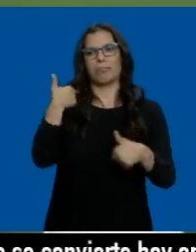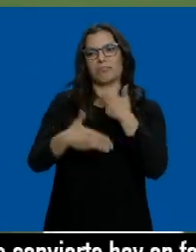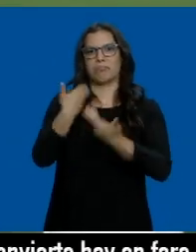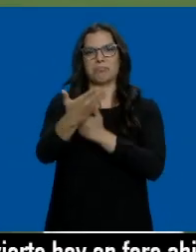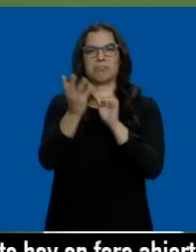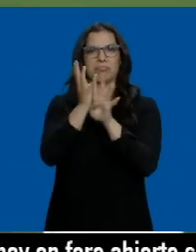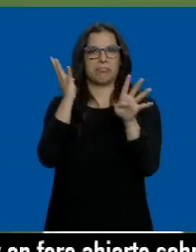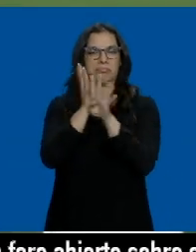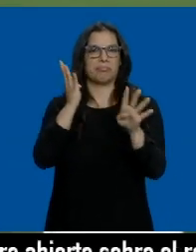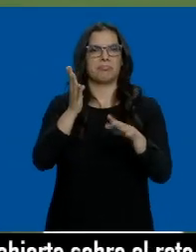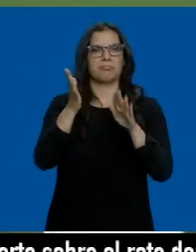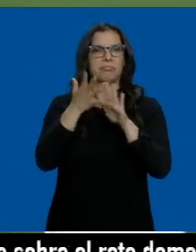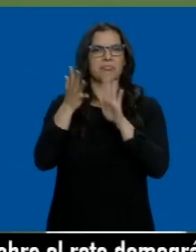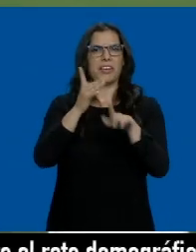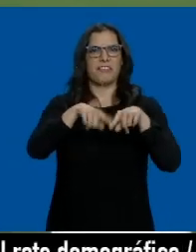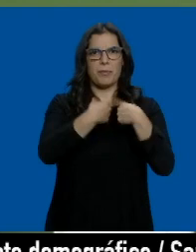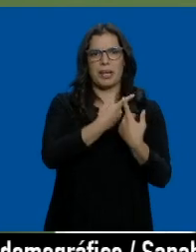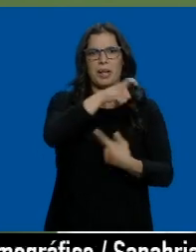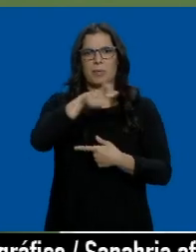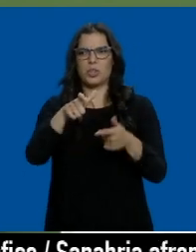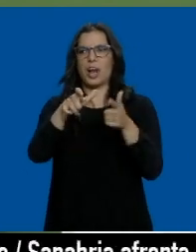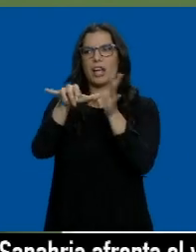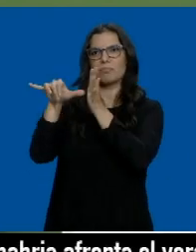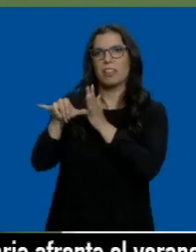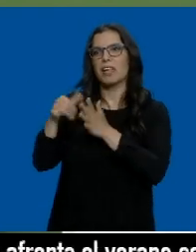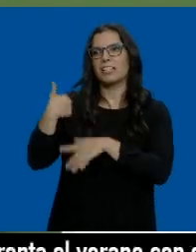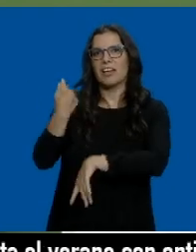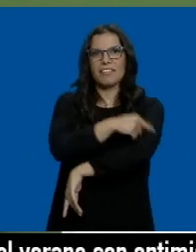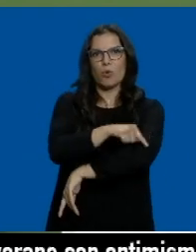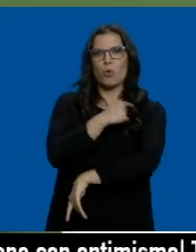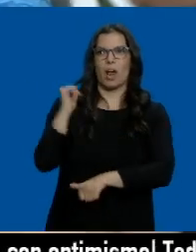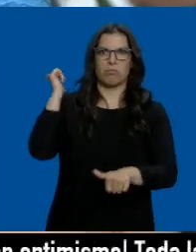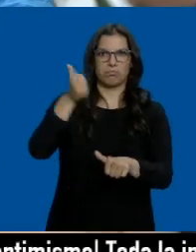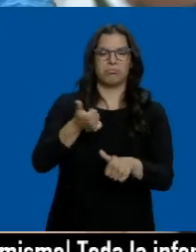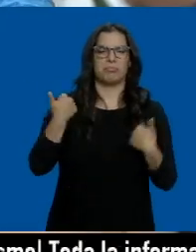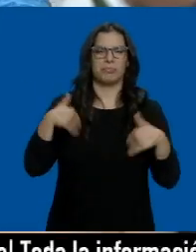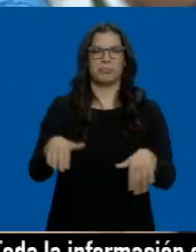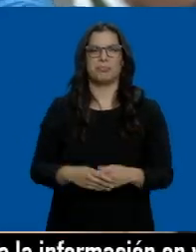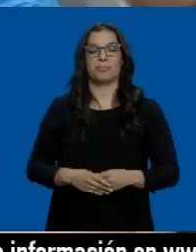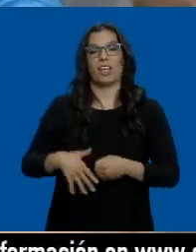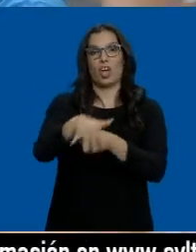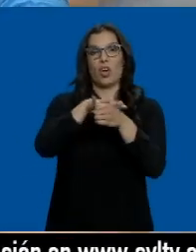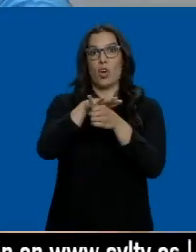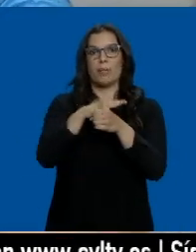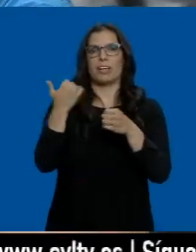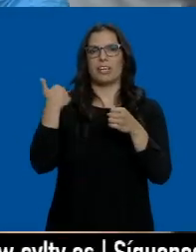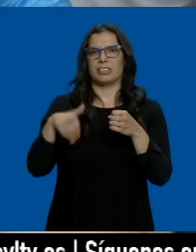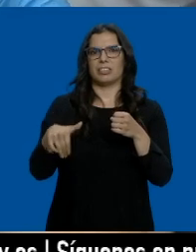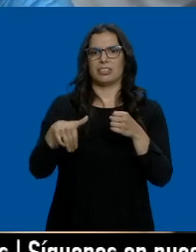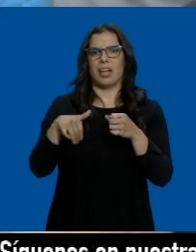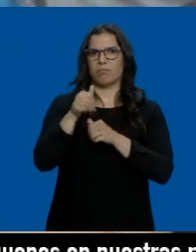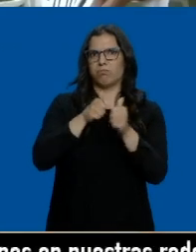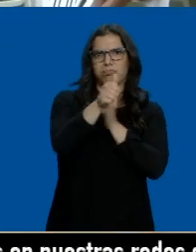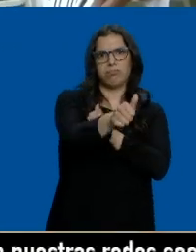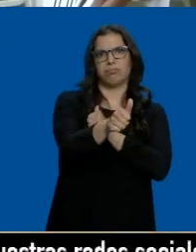cosa mucho. Tengo muchos familiares, gente muy cercana que ya había sido vacunada hace tiempo y tal. La comarca ya va hasta seis y siete años